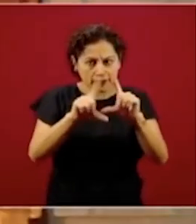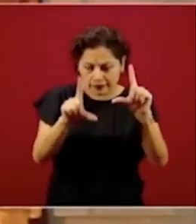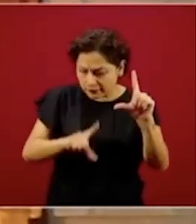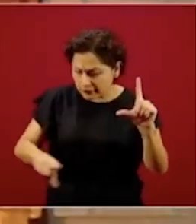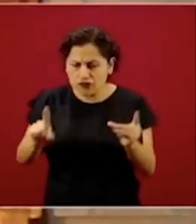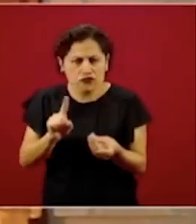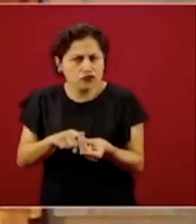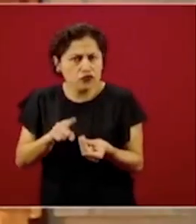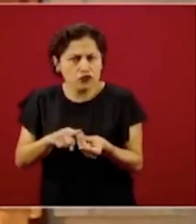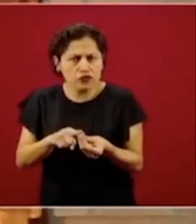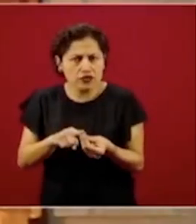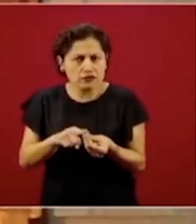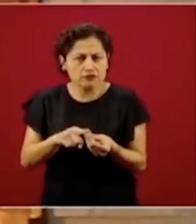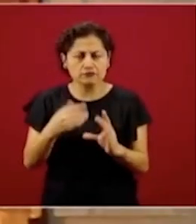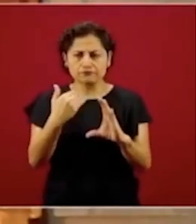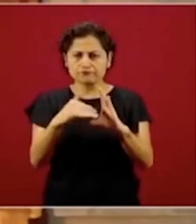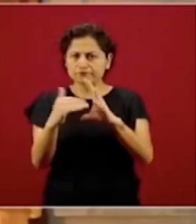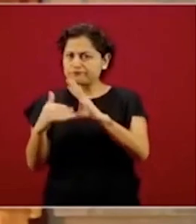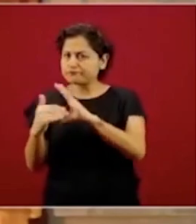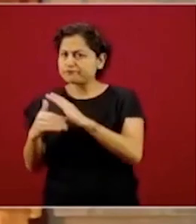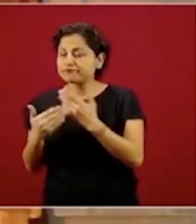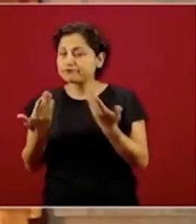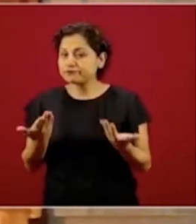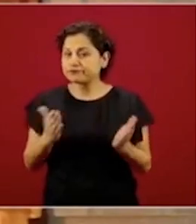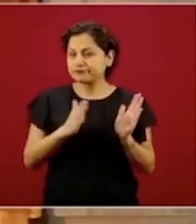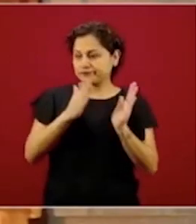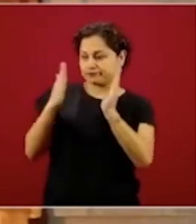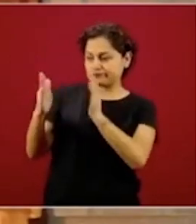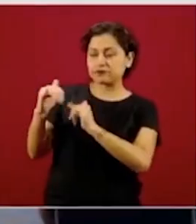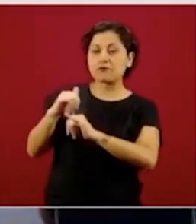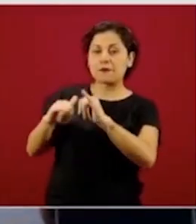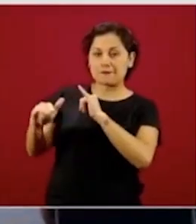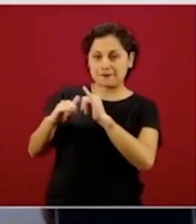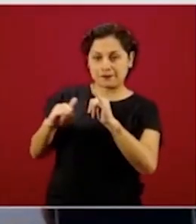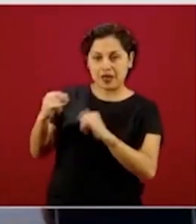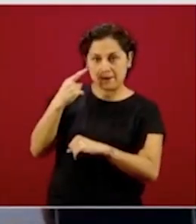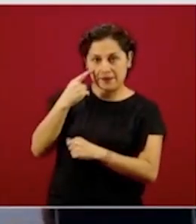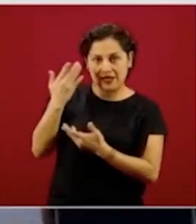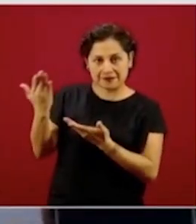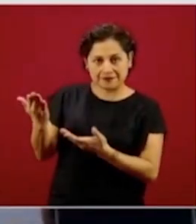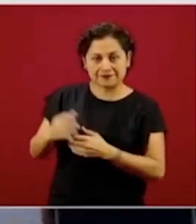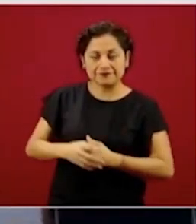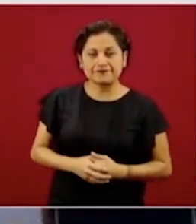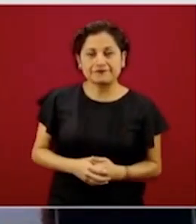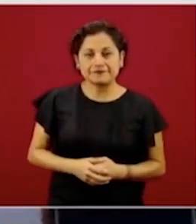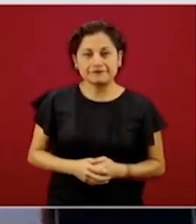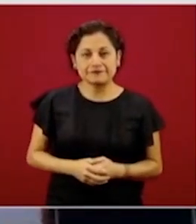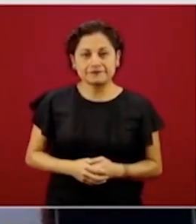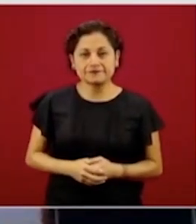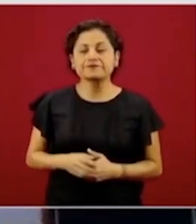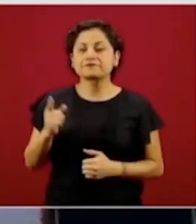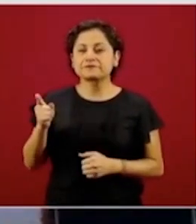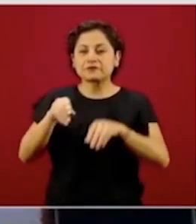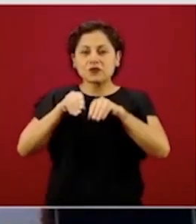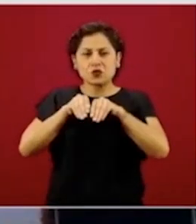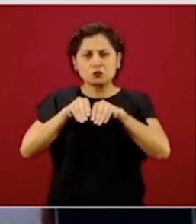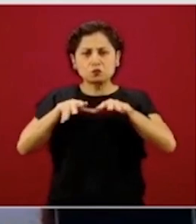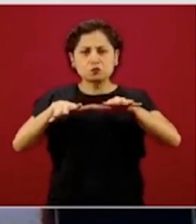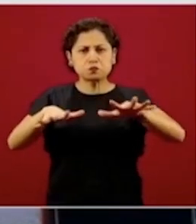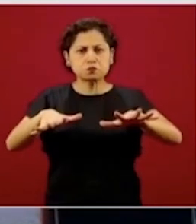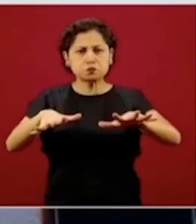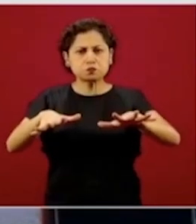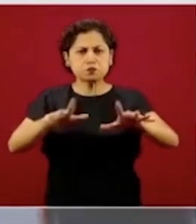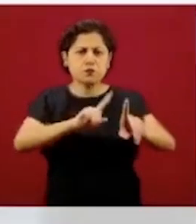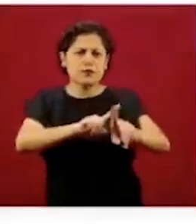el que tenemos del lado derecho de ustedes, del lado izquierdo mío, la dispersión. ¿Dónde están todas